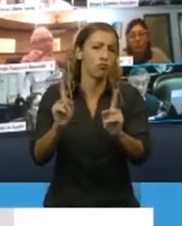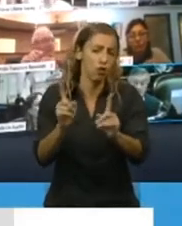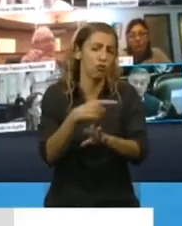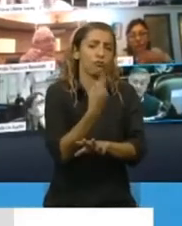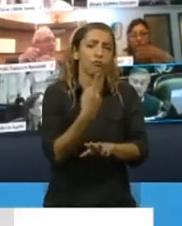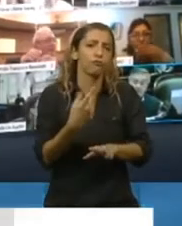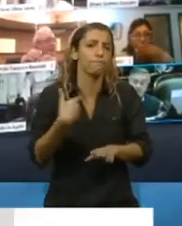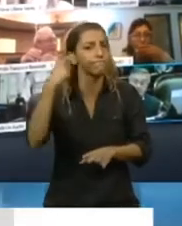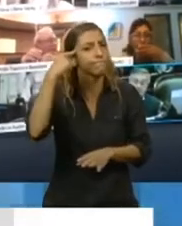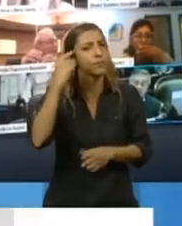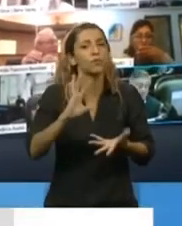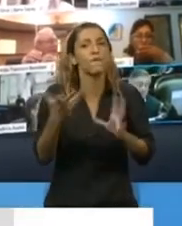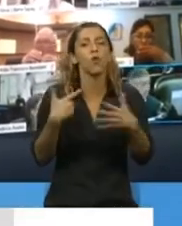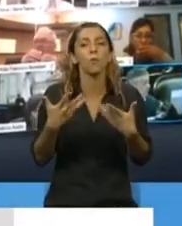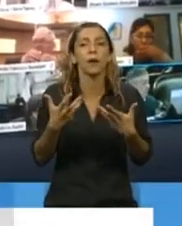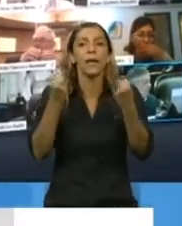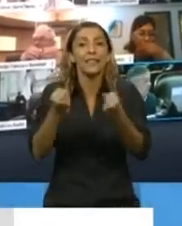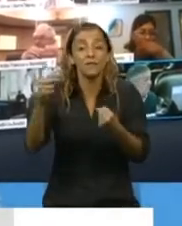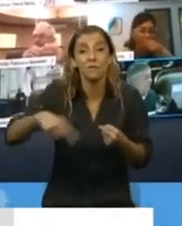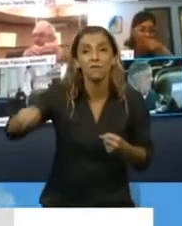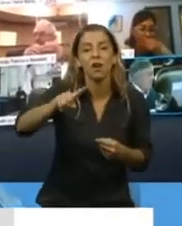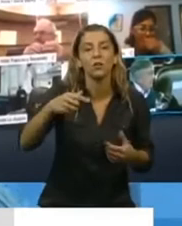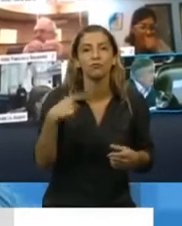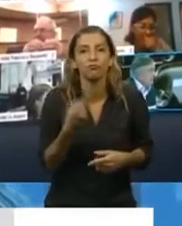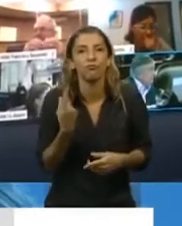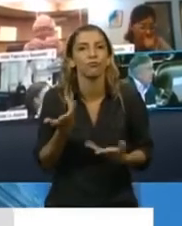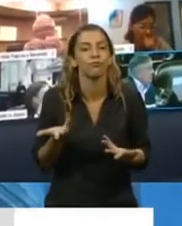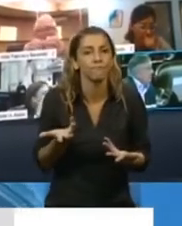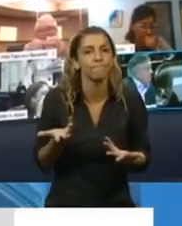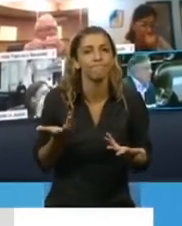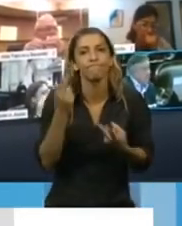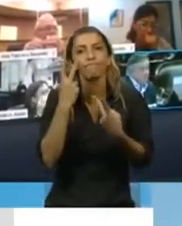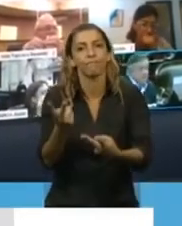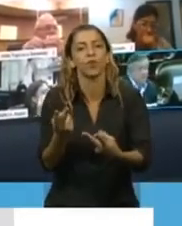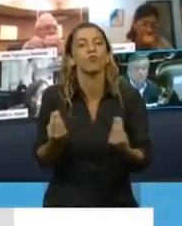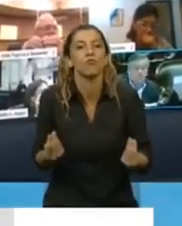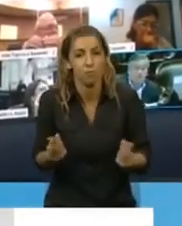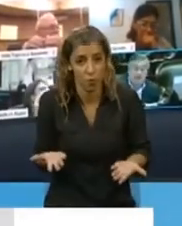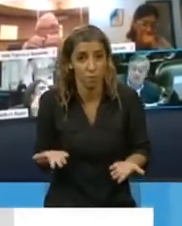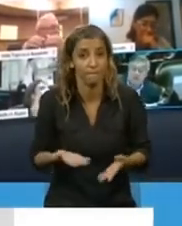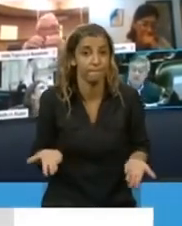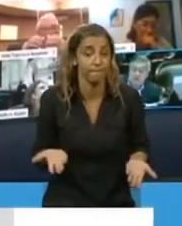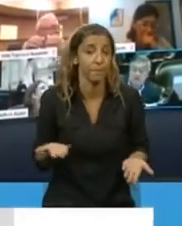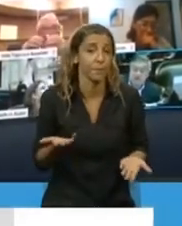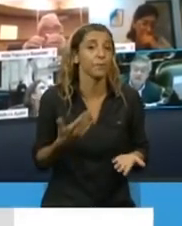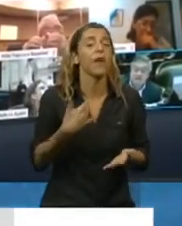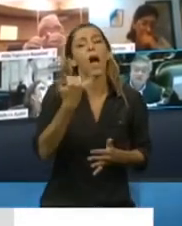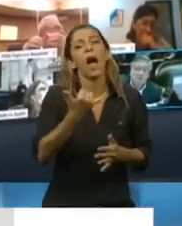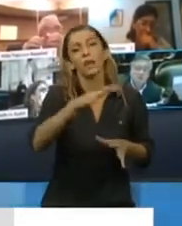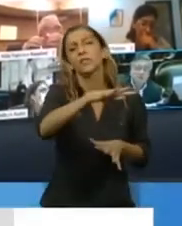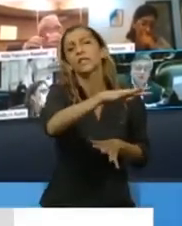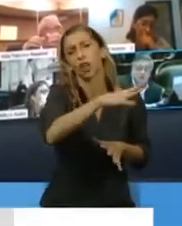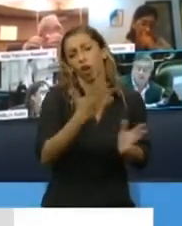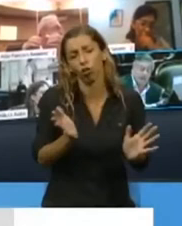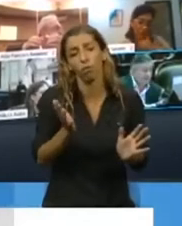al esfuerzo que se les ha requerido, que eran justamente los mencionados, los trabajadores de la salud, los trabajadores de la seguridad y tantos otros que han sido